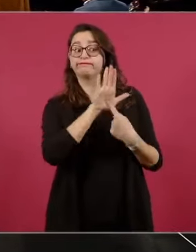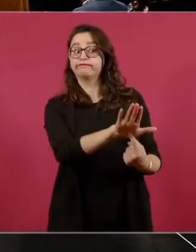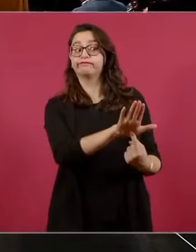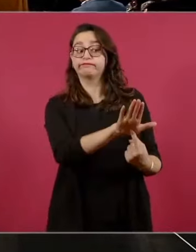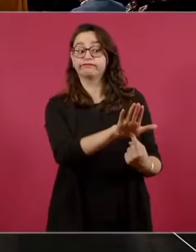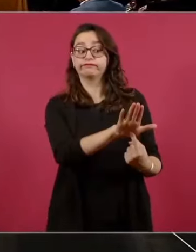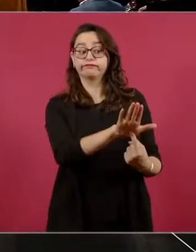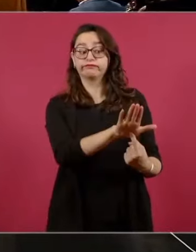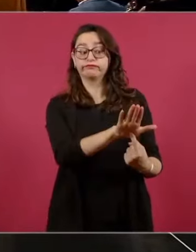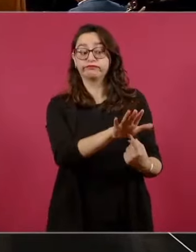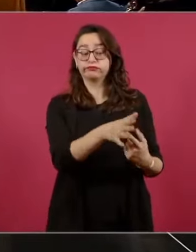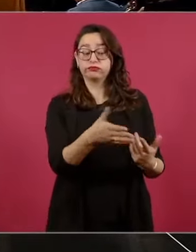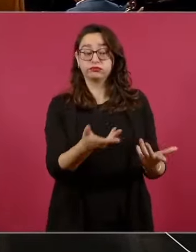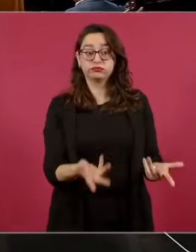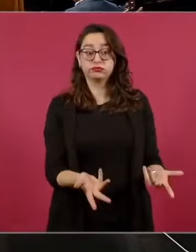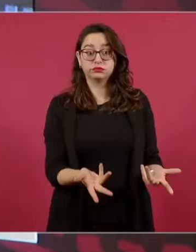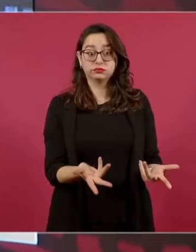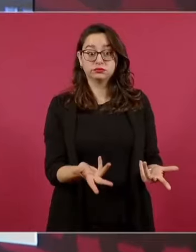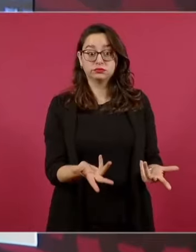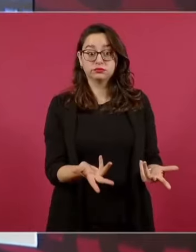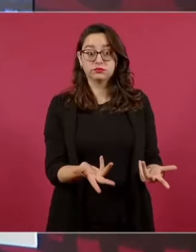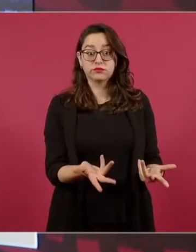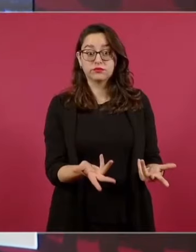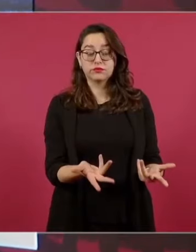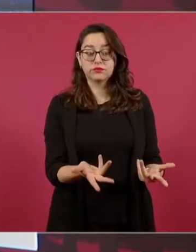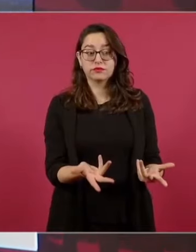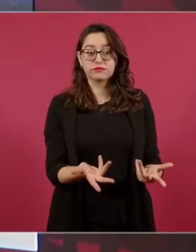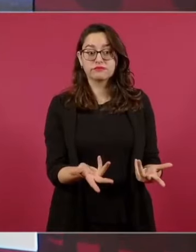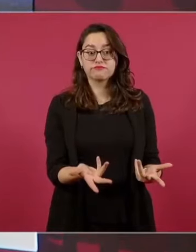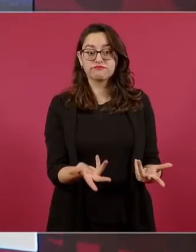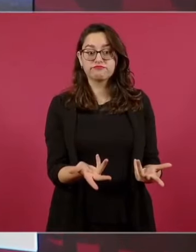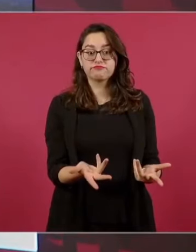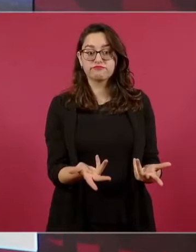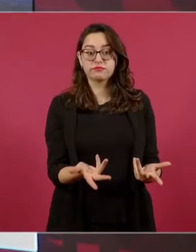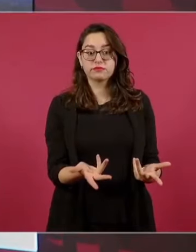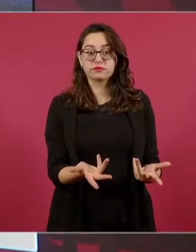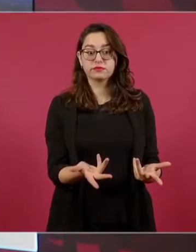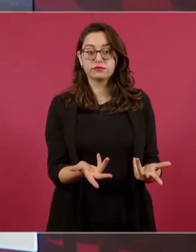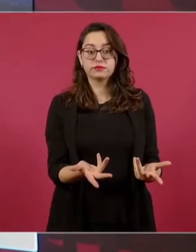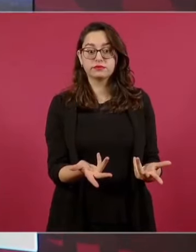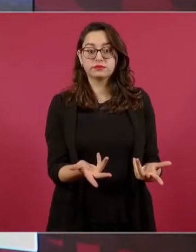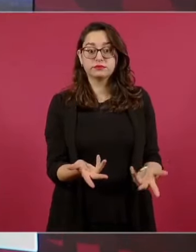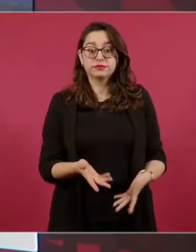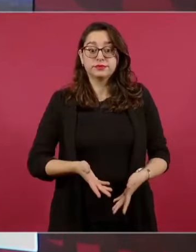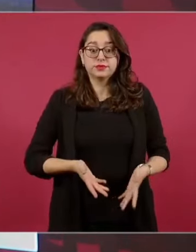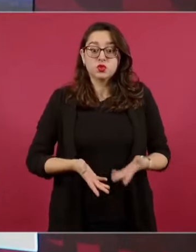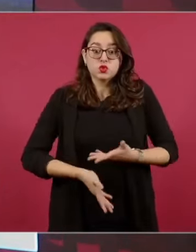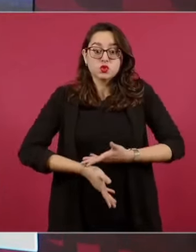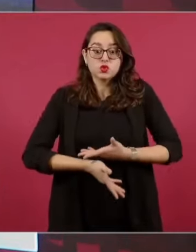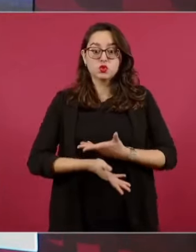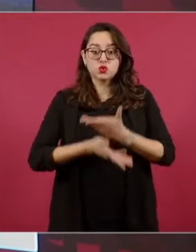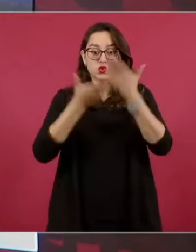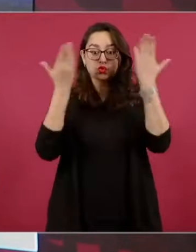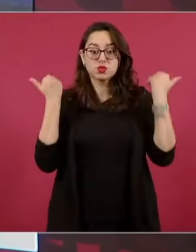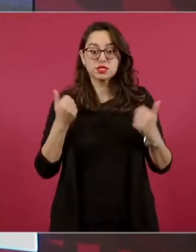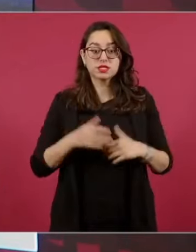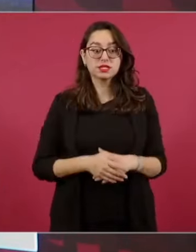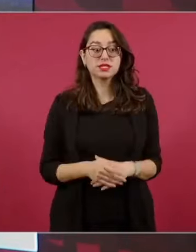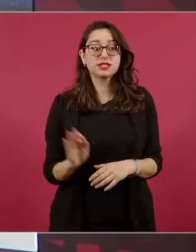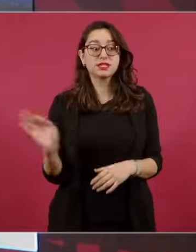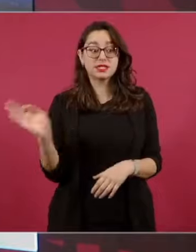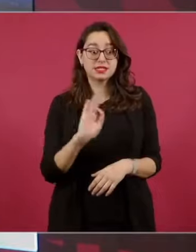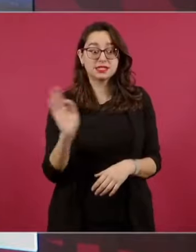no sé si te mintieron